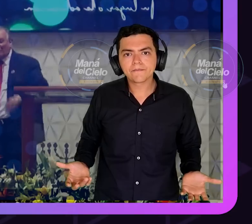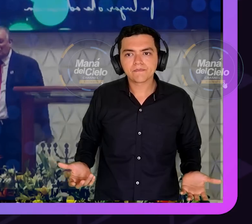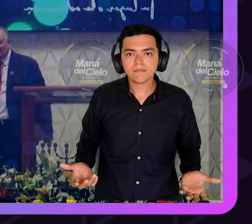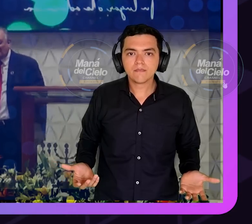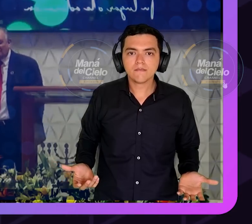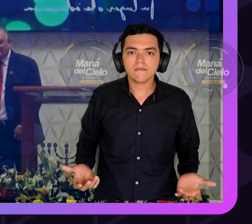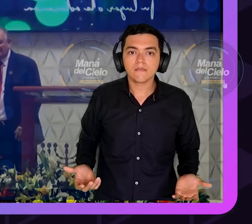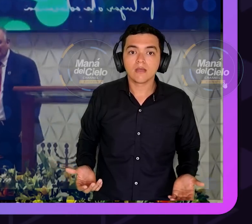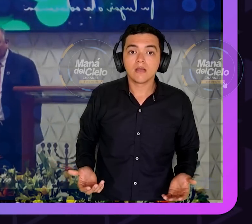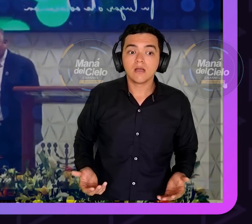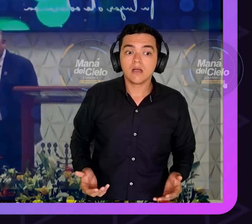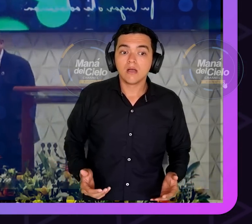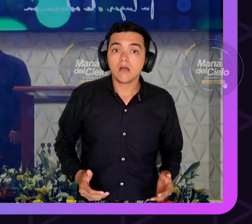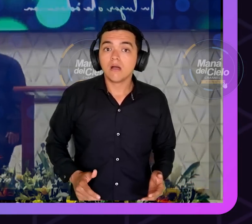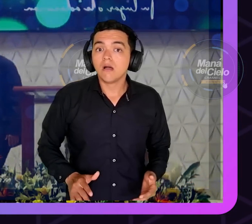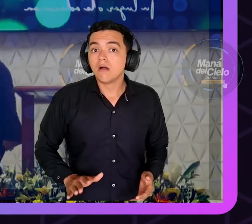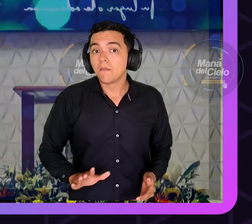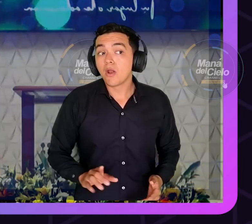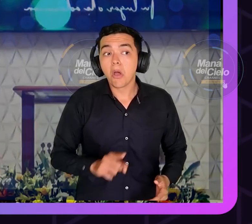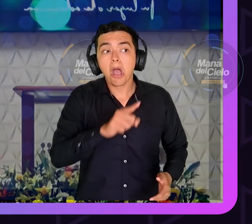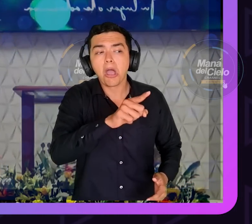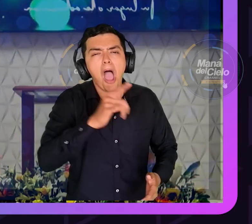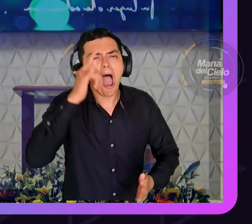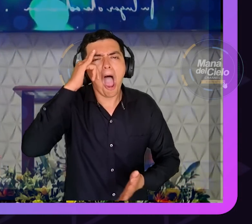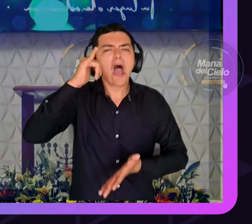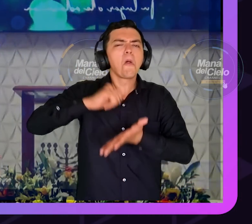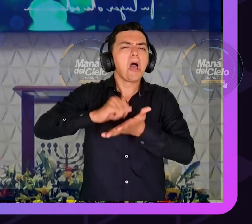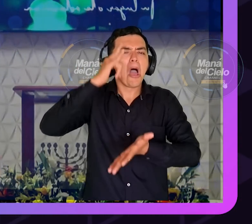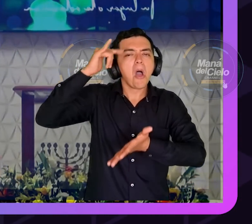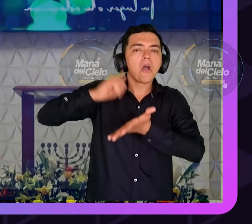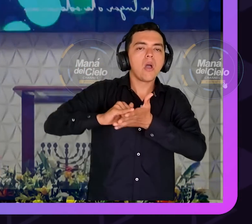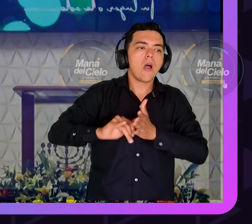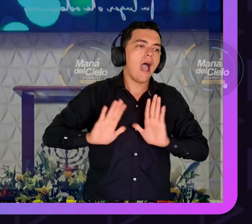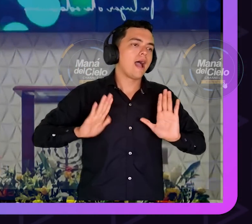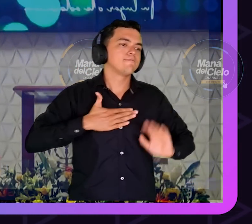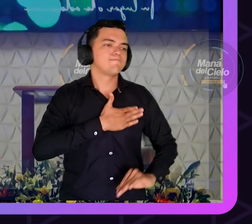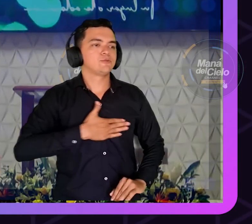de los apóstoles es cierto y ellos saliendo por todas partes